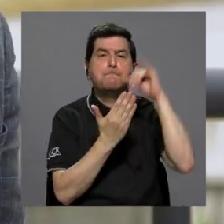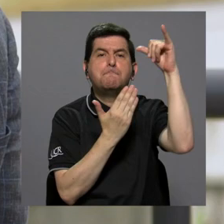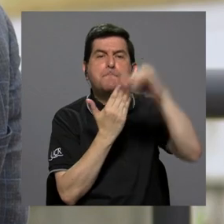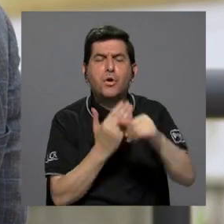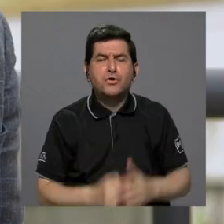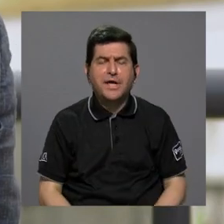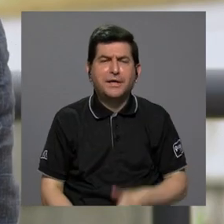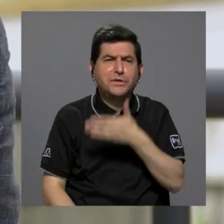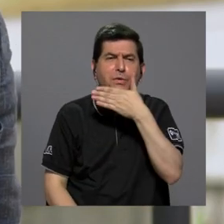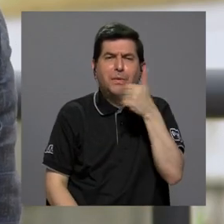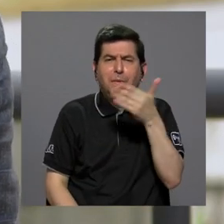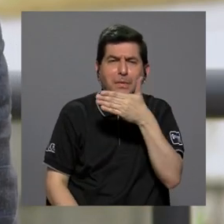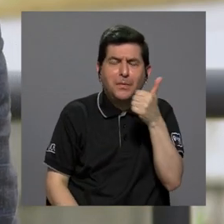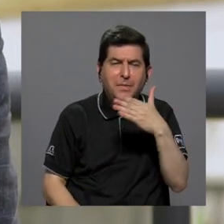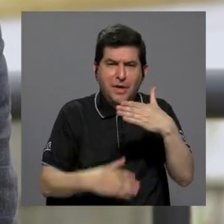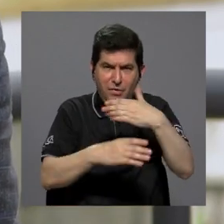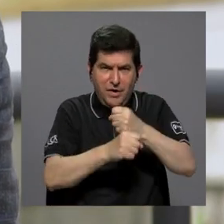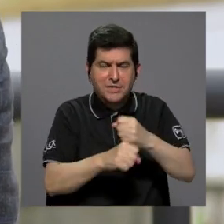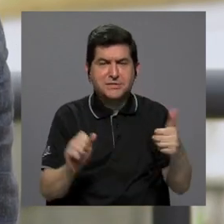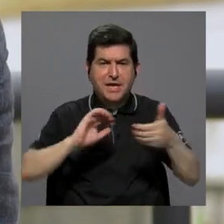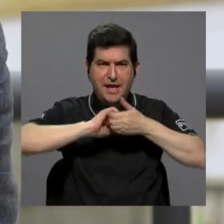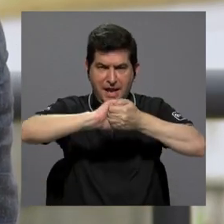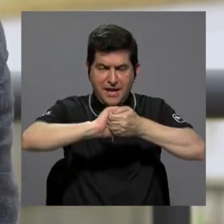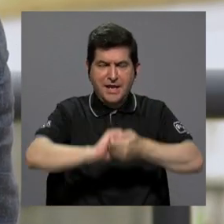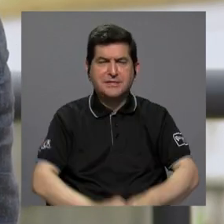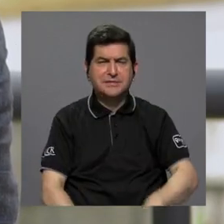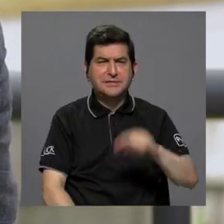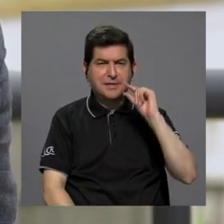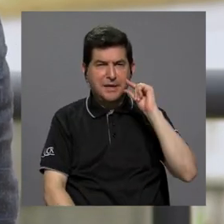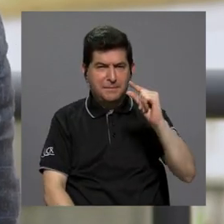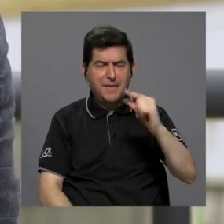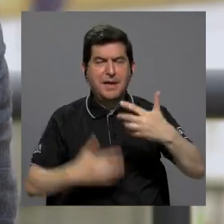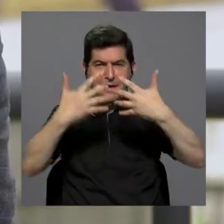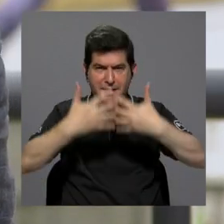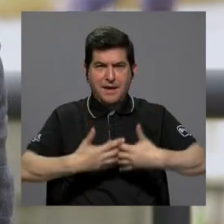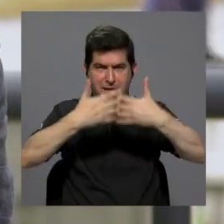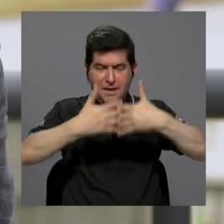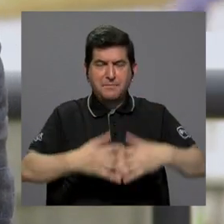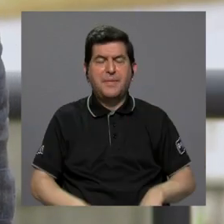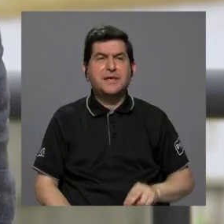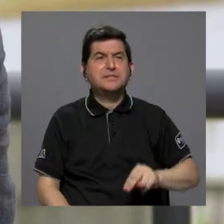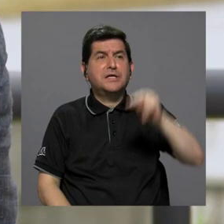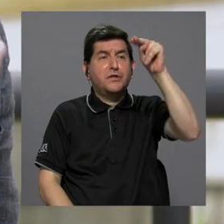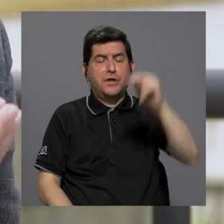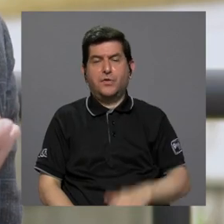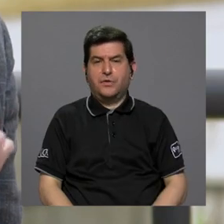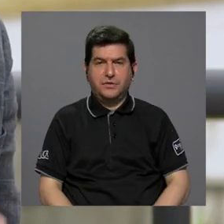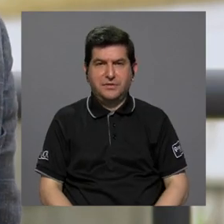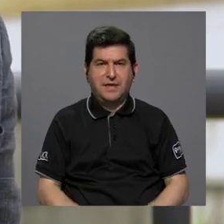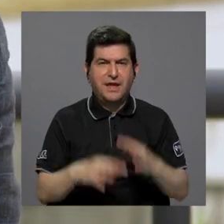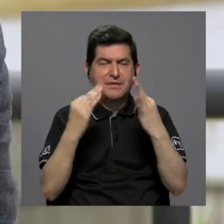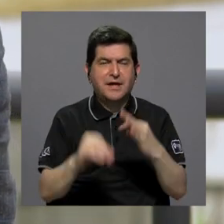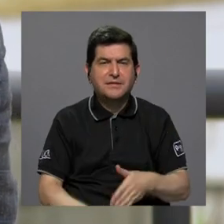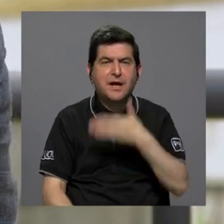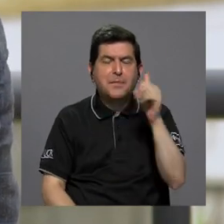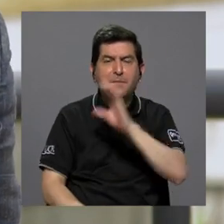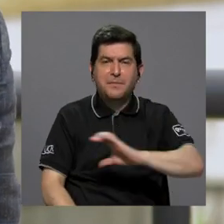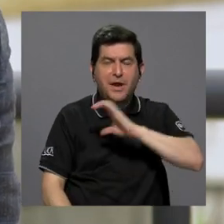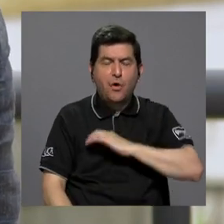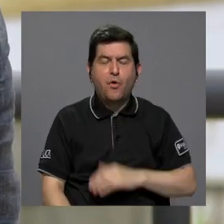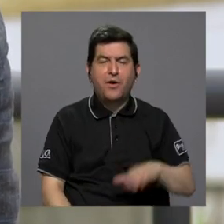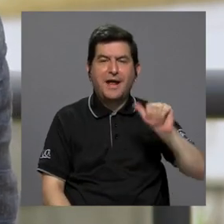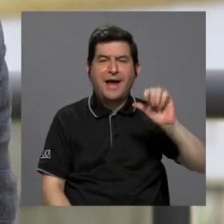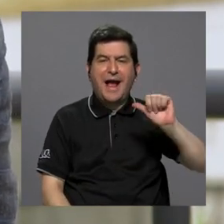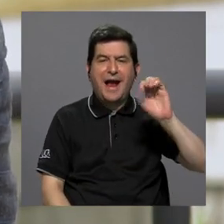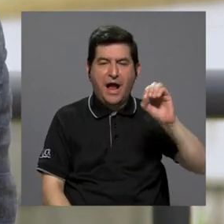un proyecto que busca mejorar en alianza con una pequeña empresa de la zona norte que busca mejorar la